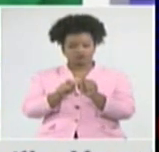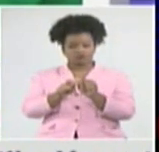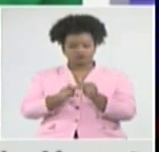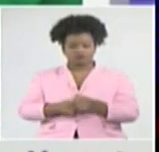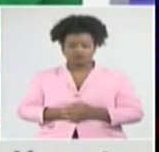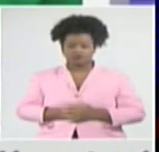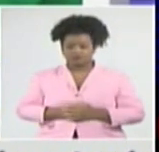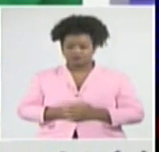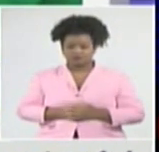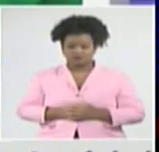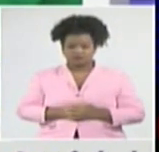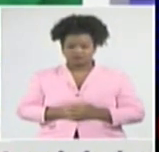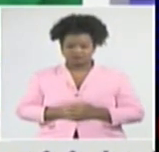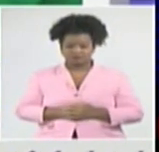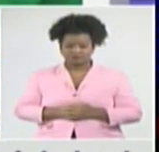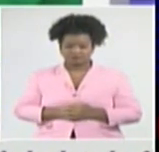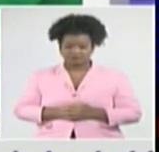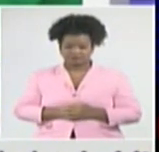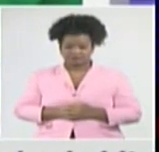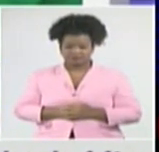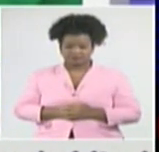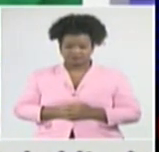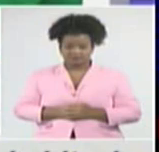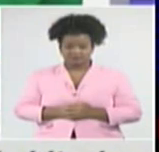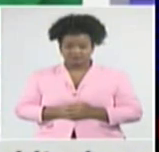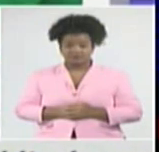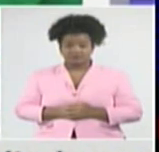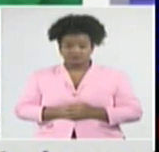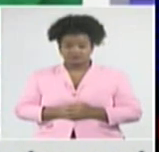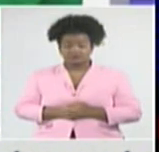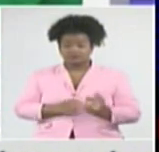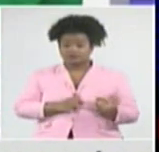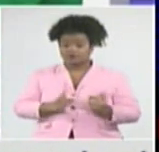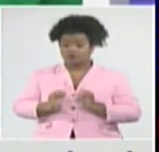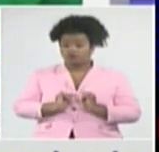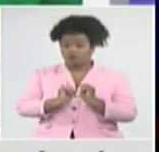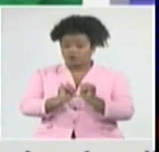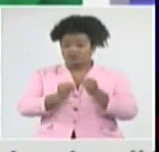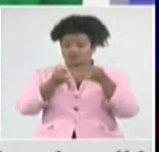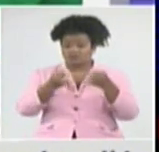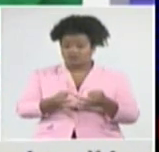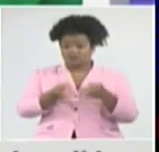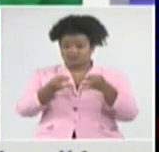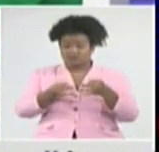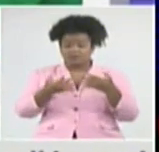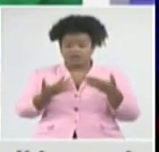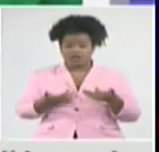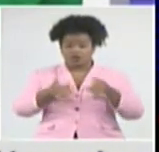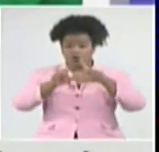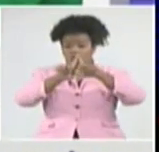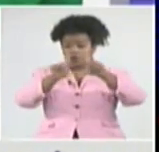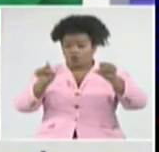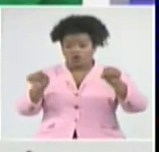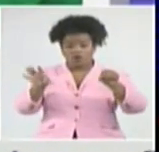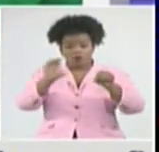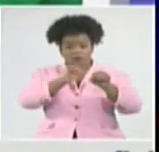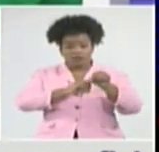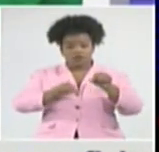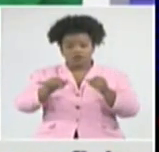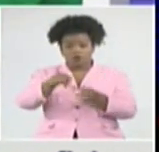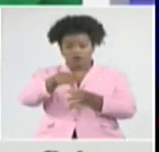De esta forma, también podemos informar, como siempre lo hacemos, que de todas las provincias y el municipio especial,